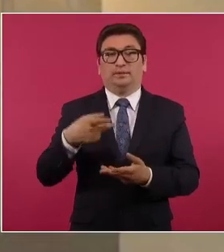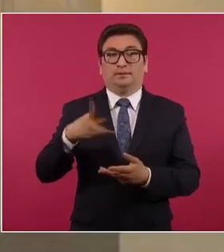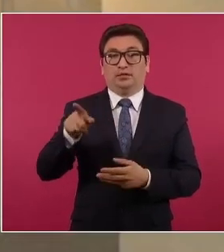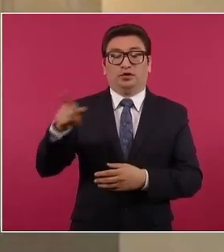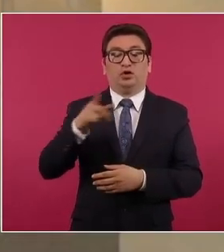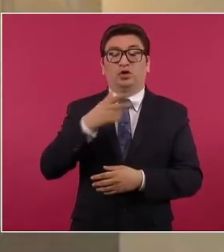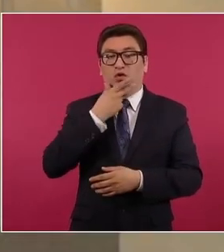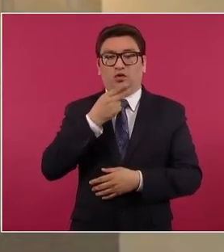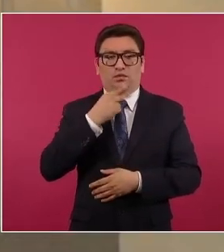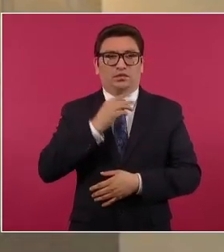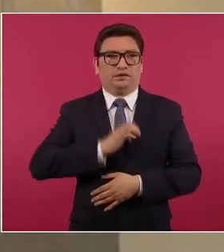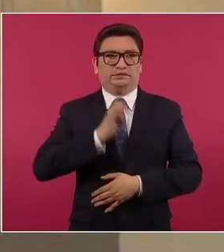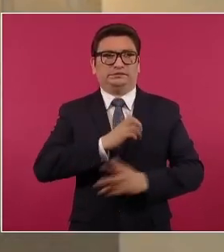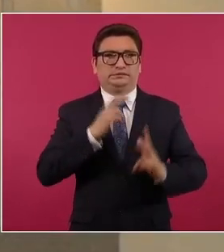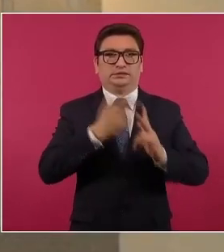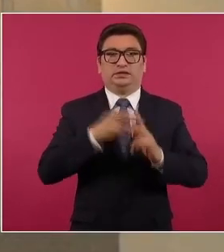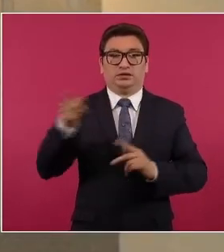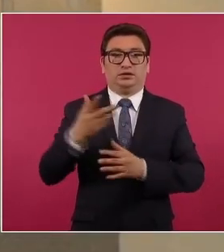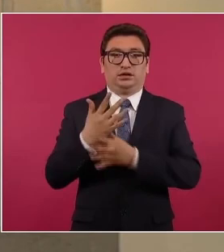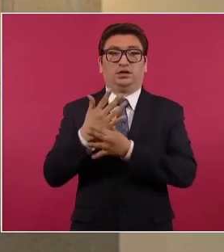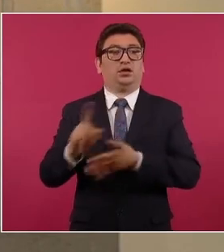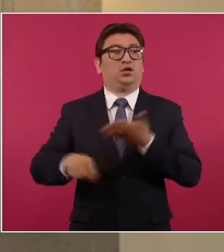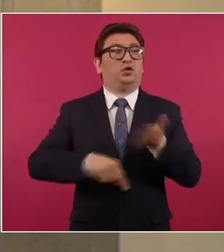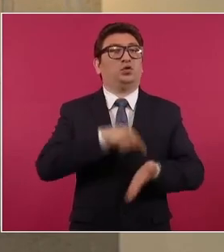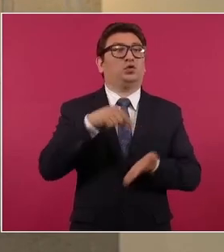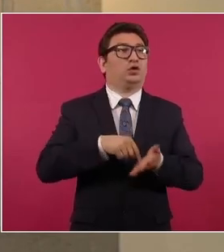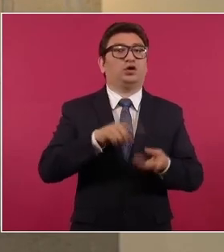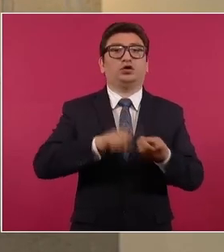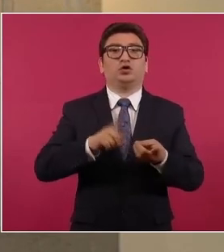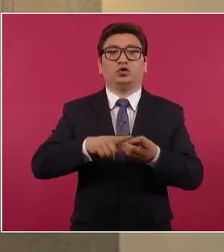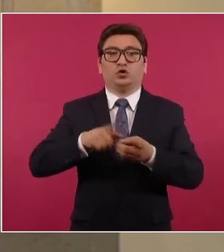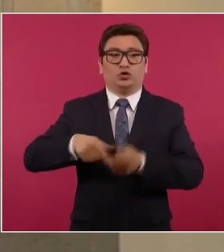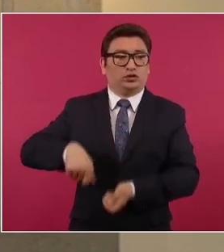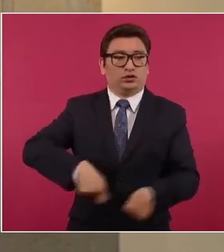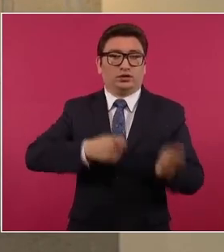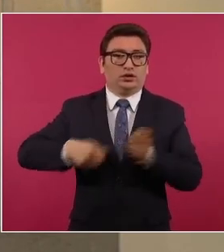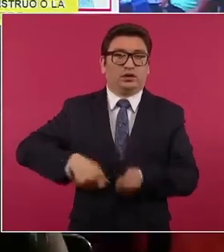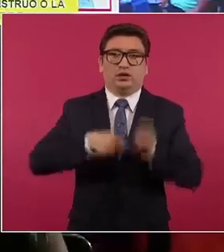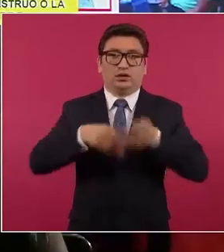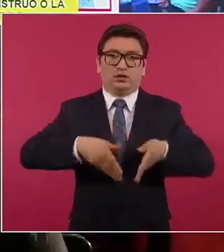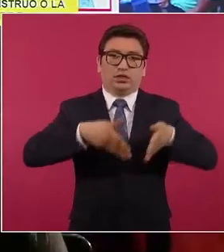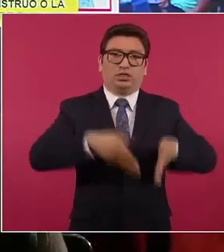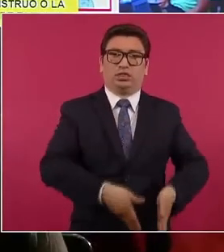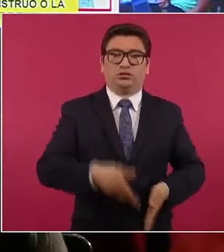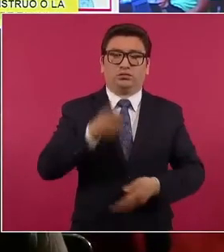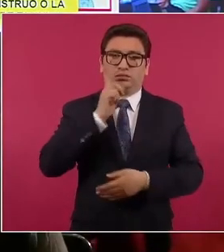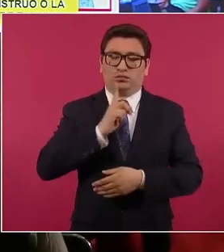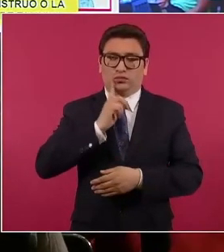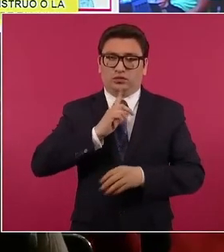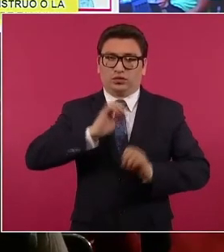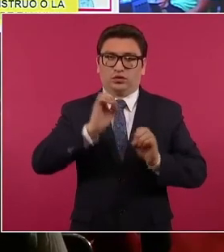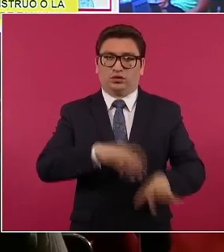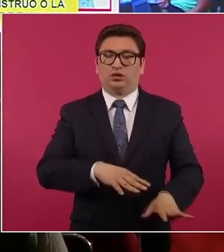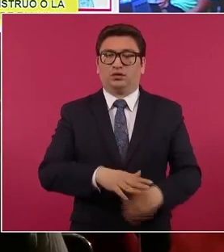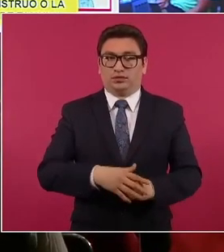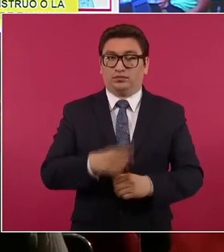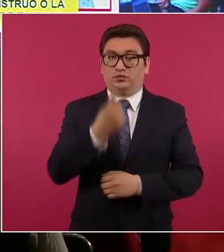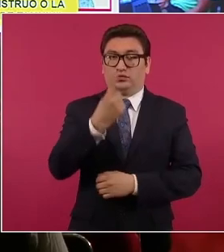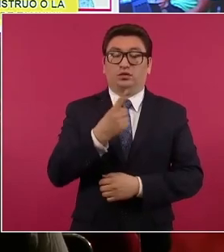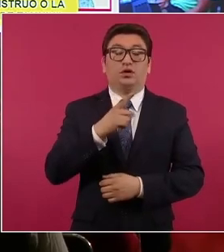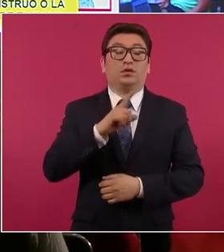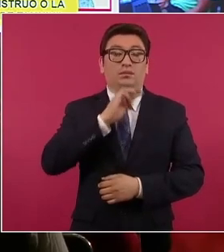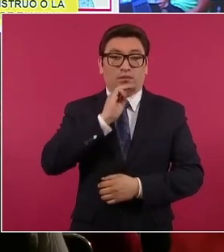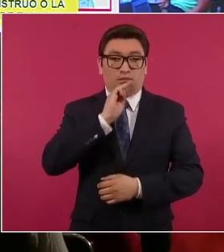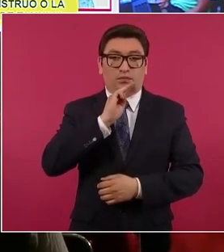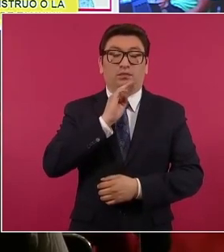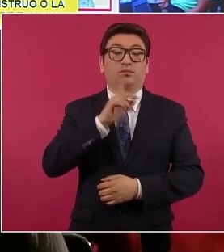feminicida había señalado incluso el lugar donde enterraba a las víctimas. Sin embargo, la madre de una de las